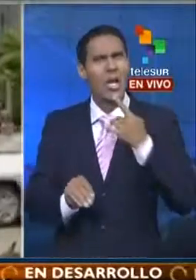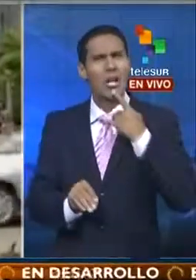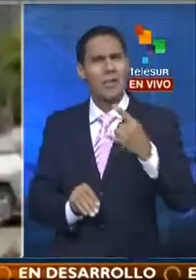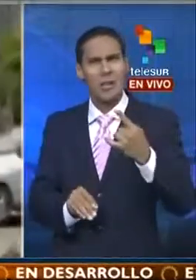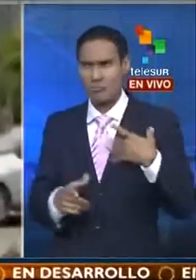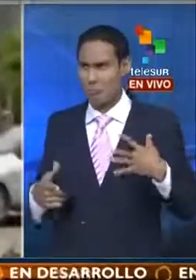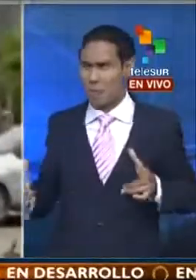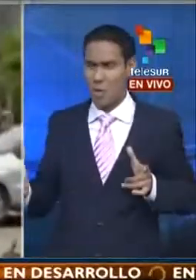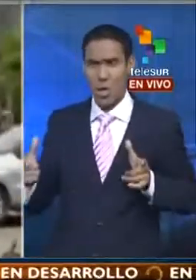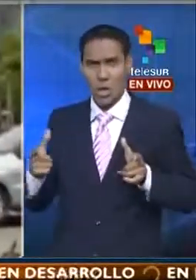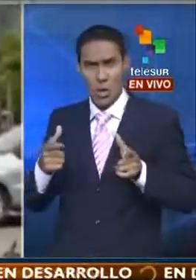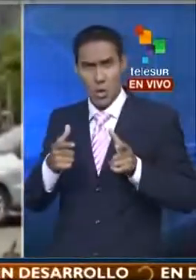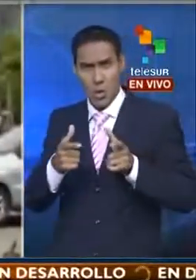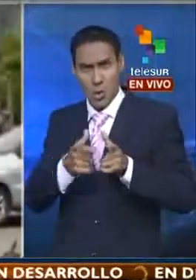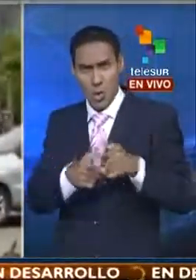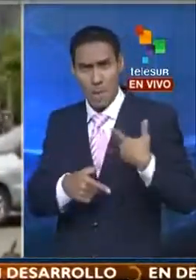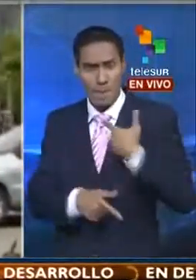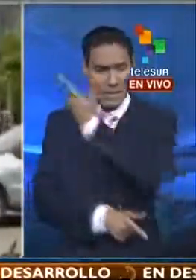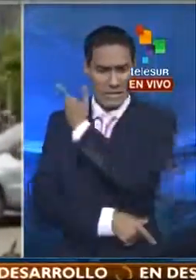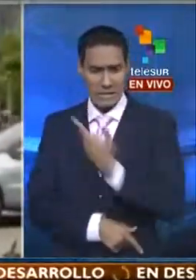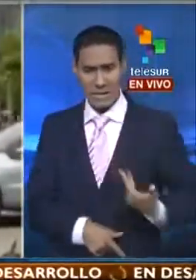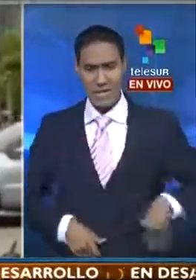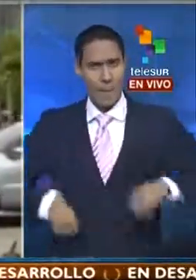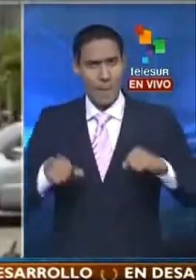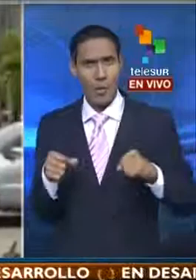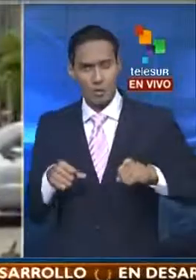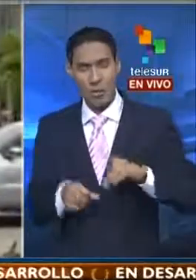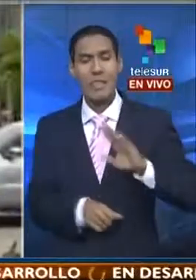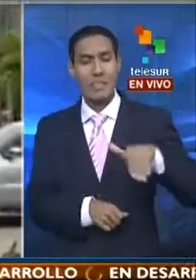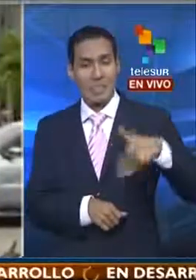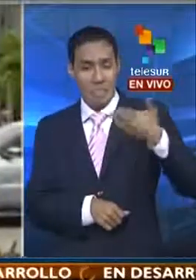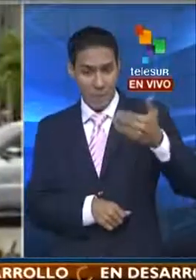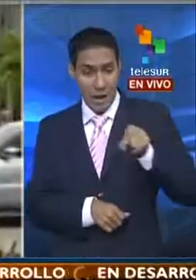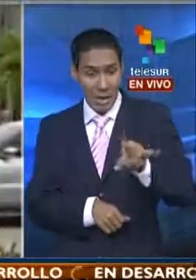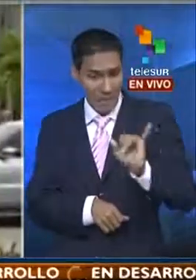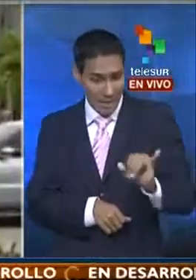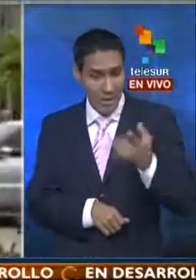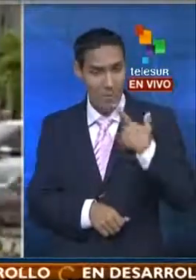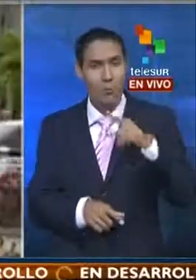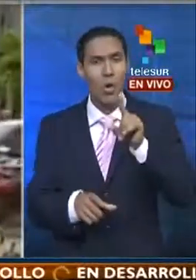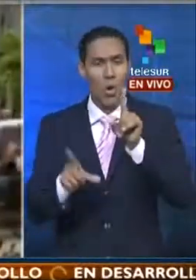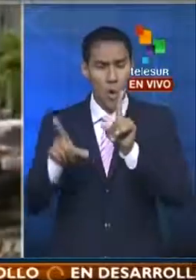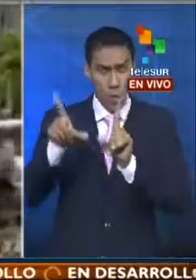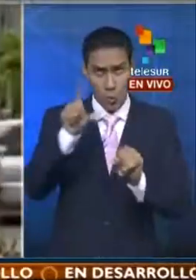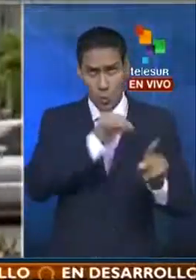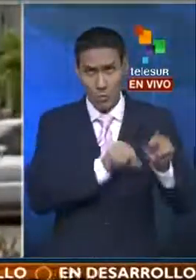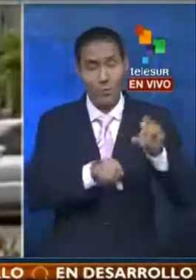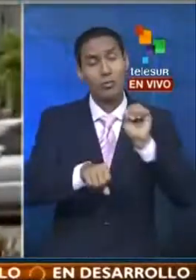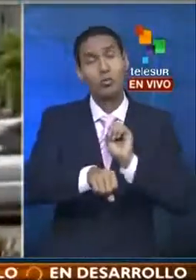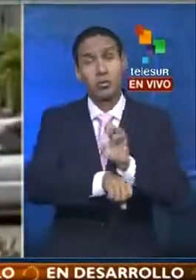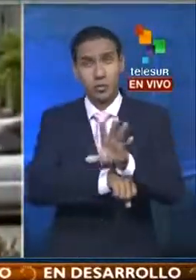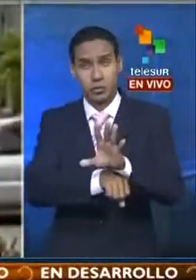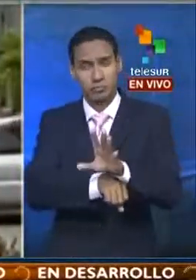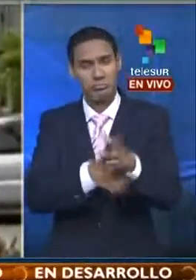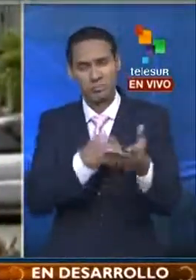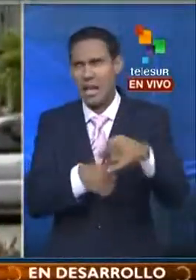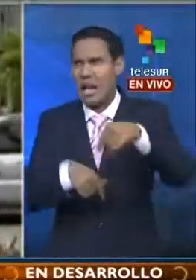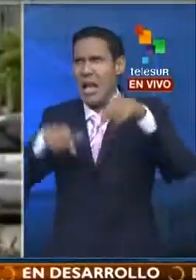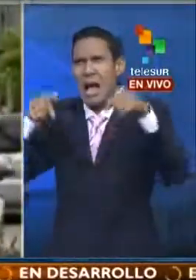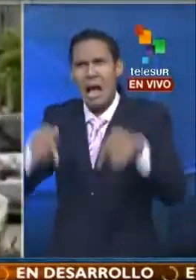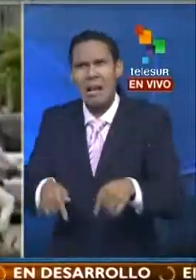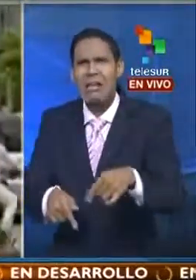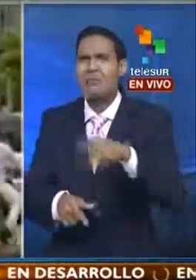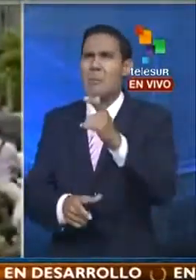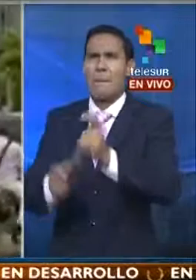una reunión que sostenía Santos en Bogotá, pero luego confirmado por él mismo a través de su cuenta de Twitter, pues acá la